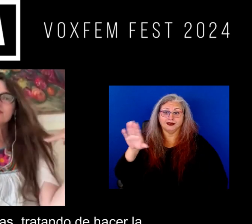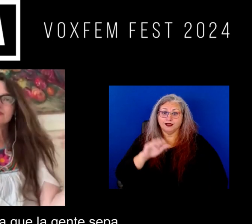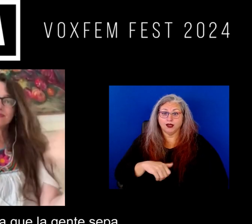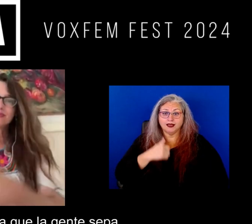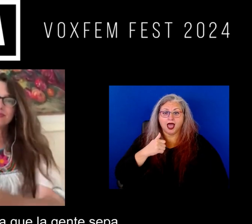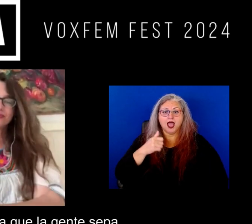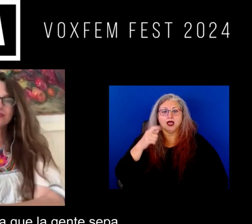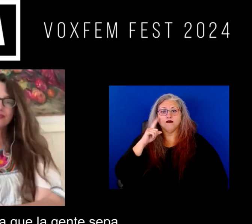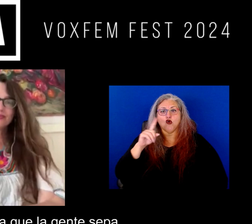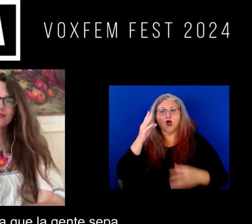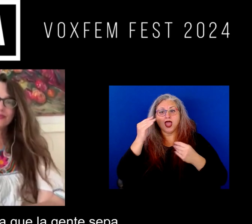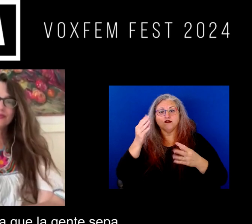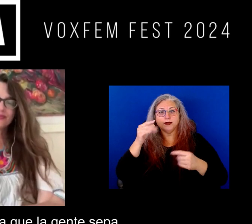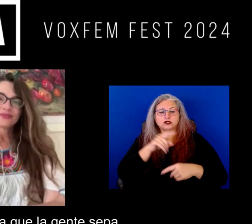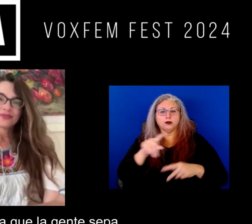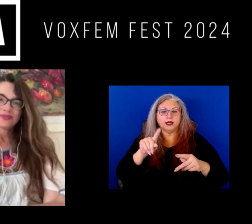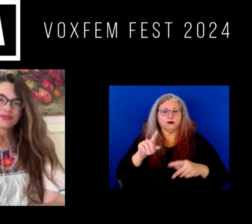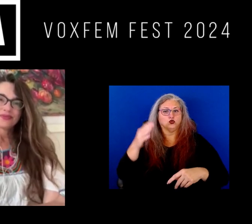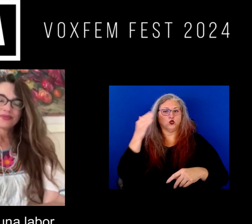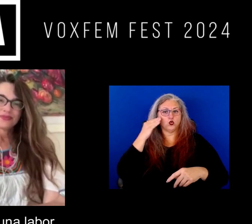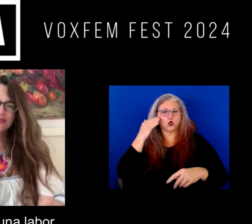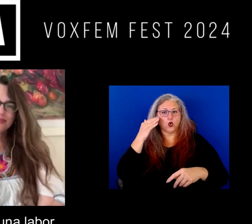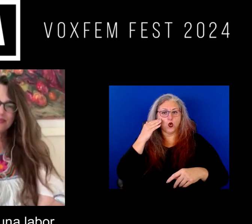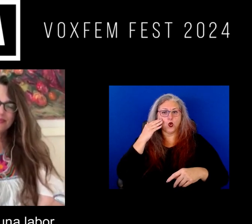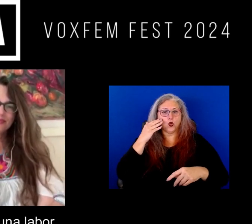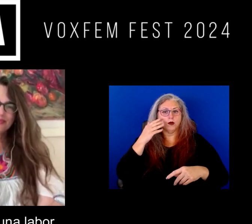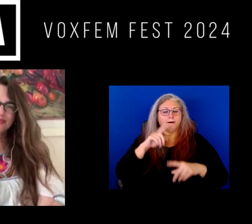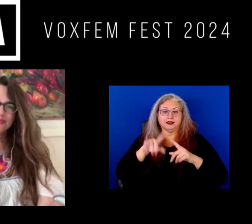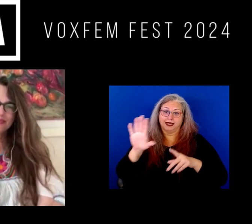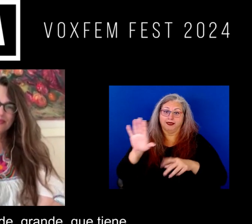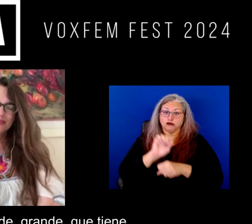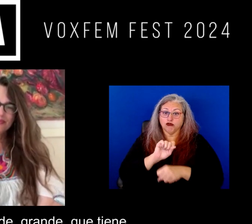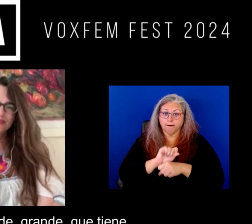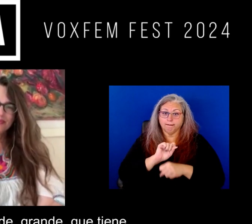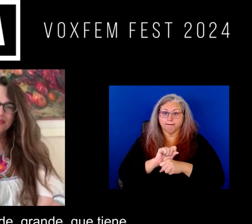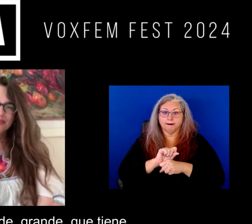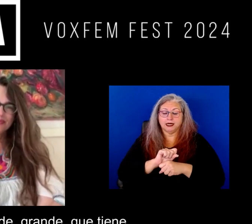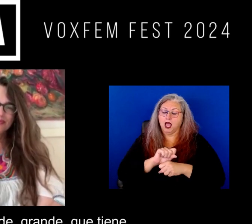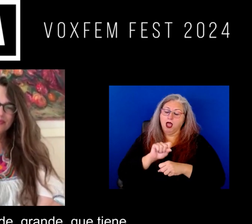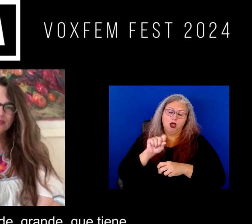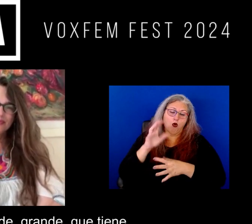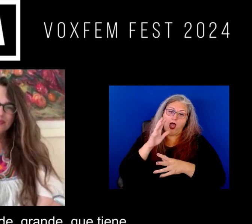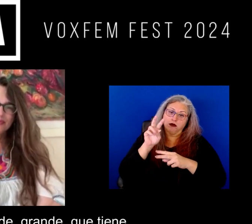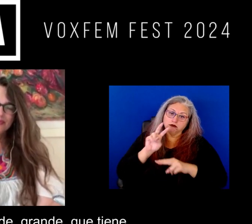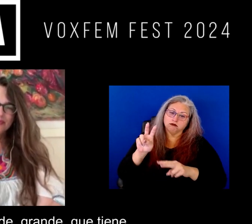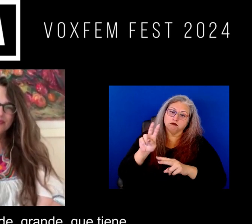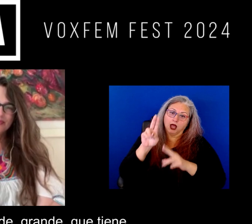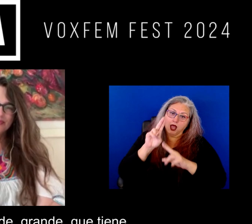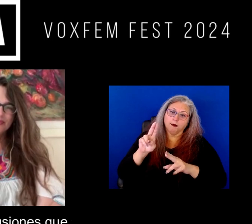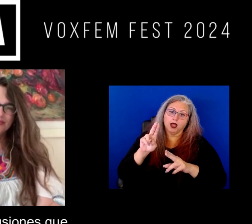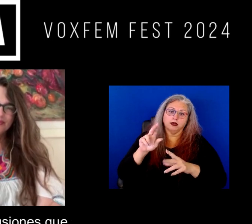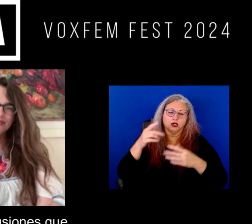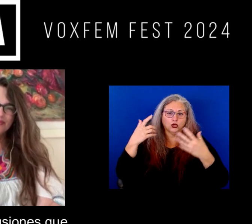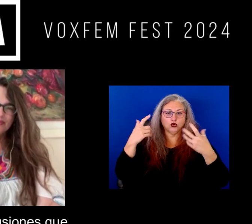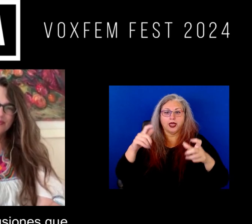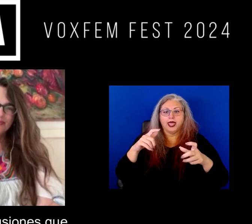tratando de hacer la información para que la gente sepa y es una labor admirable y grande